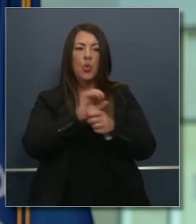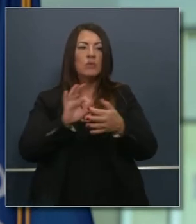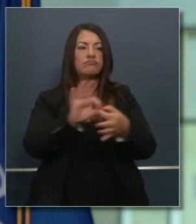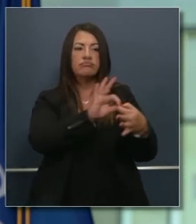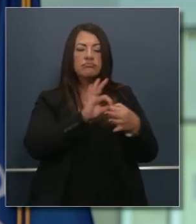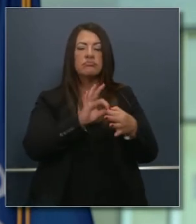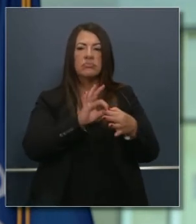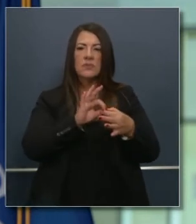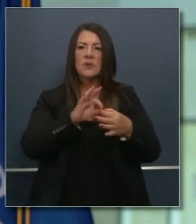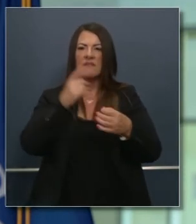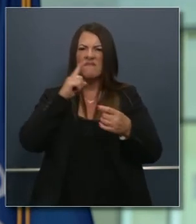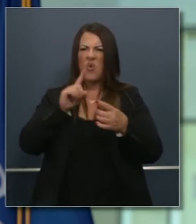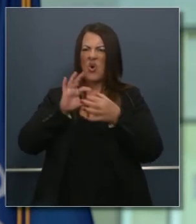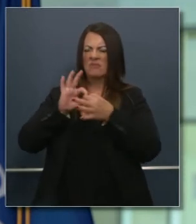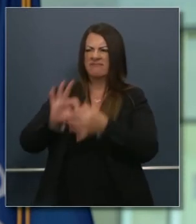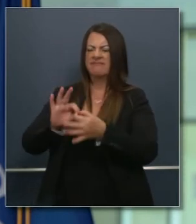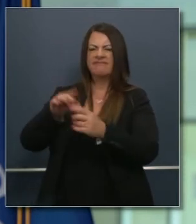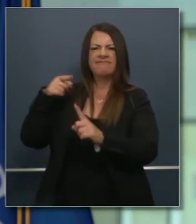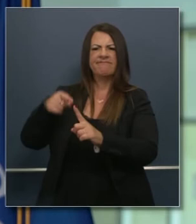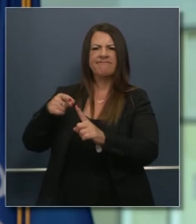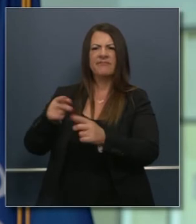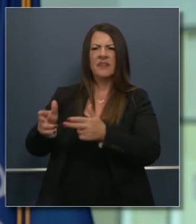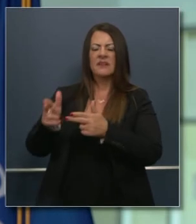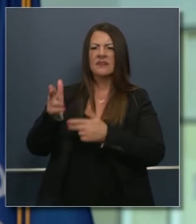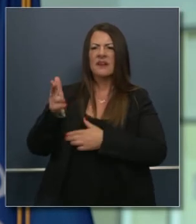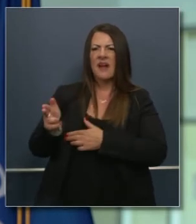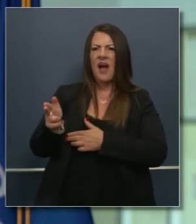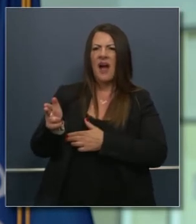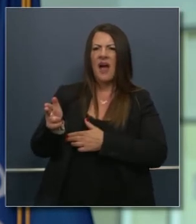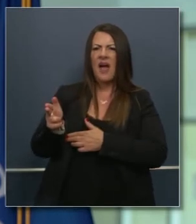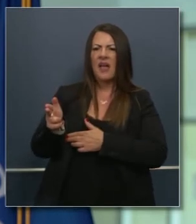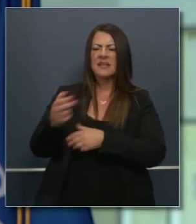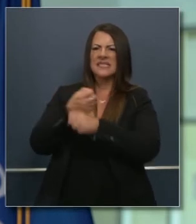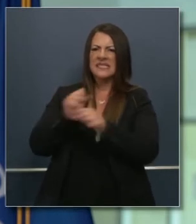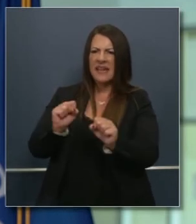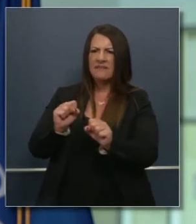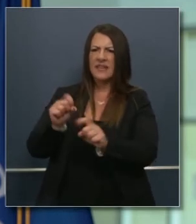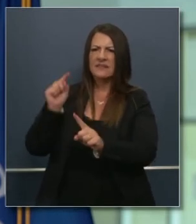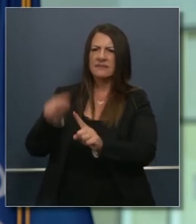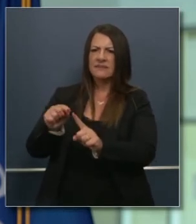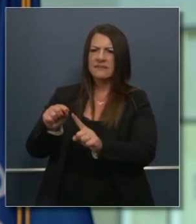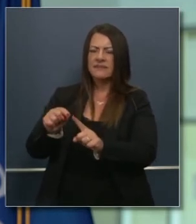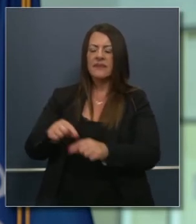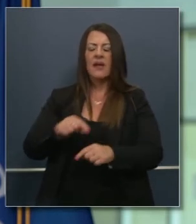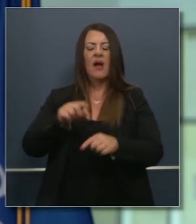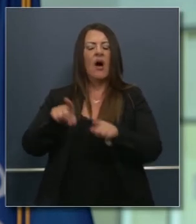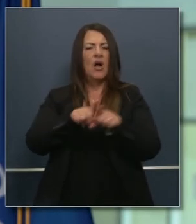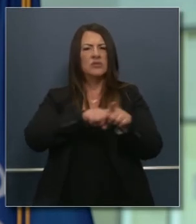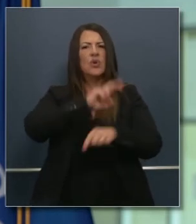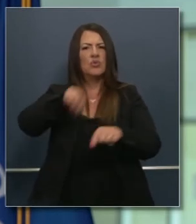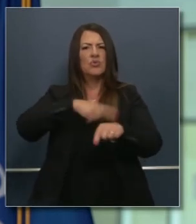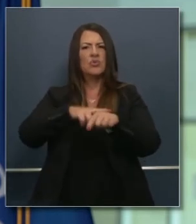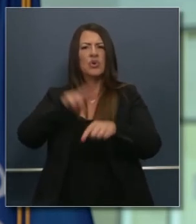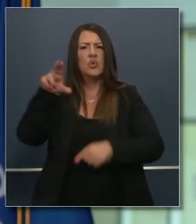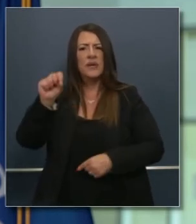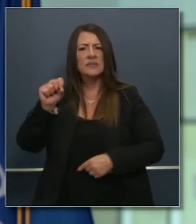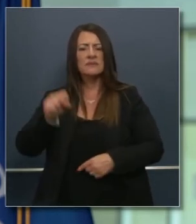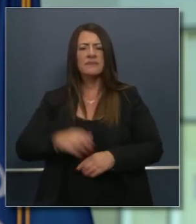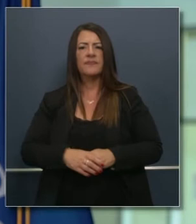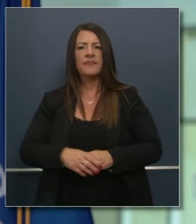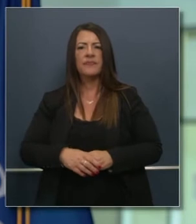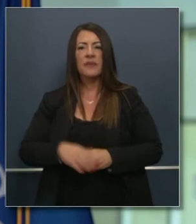ciertamente el liderazgo de california es mantener la seguridad lo más importante en esta nación y recordarles a todos que